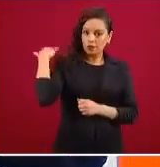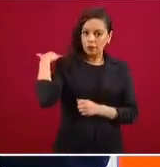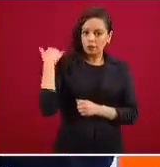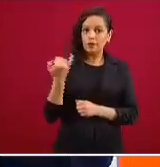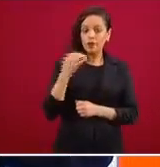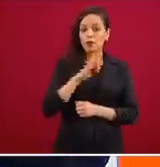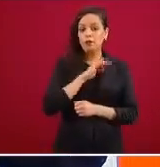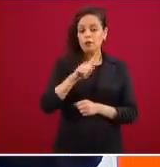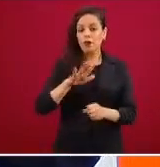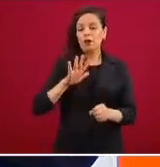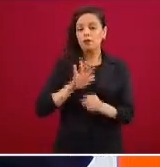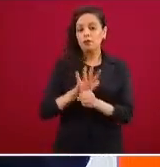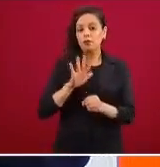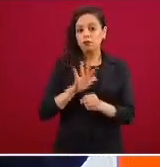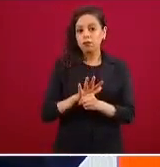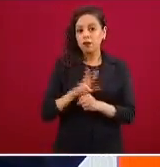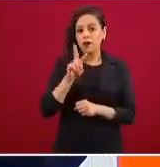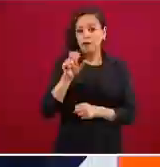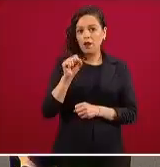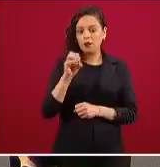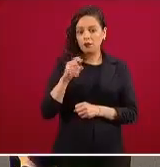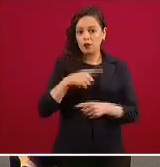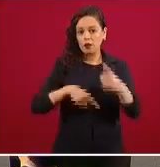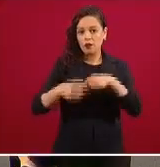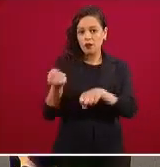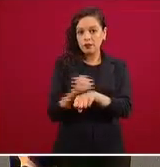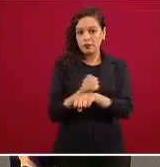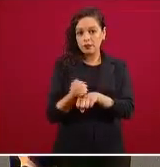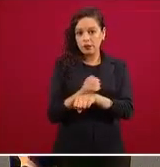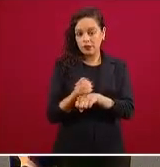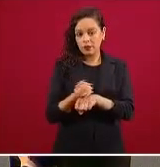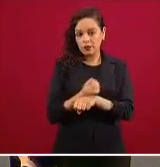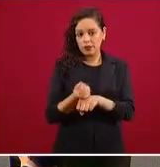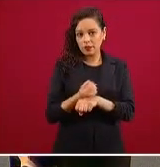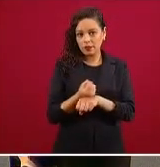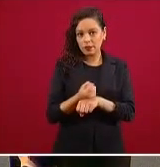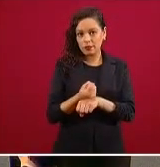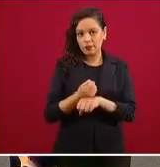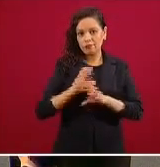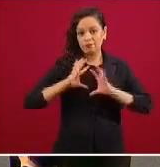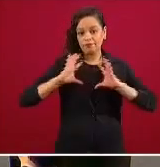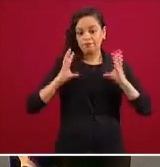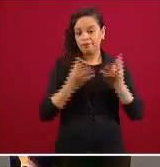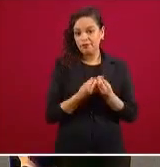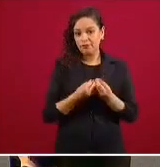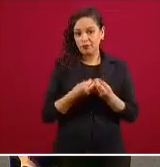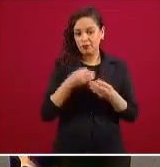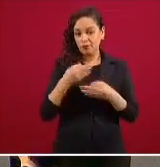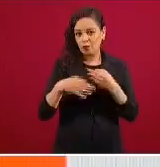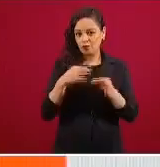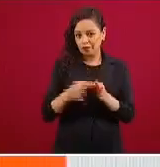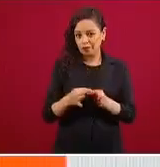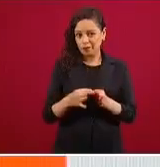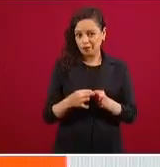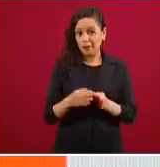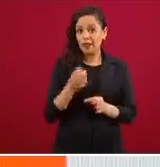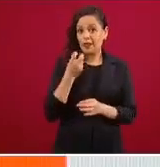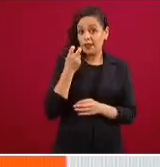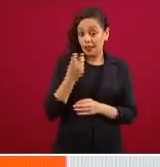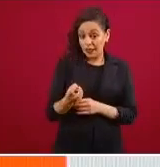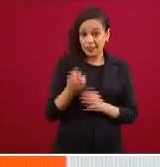sanguíneos microscópicos de los pulmones en forma difusa en forma generalizada cuando eso ocurre